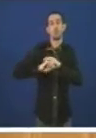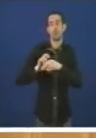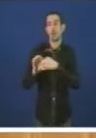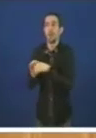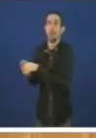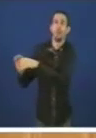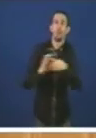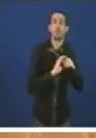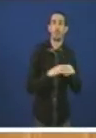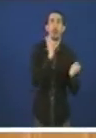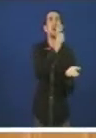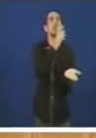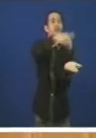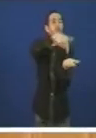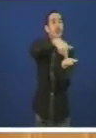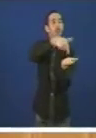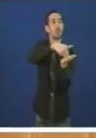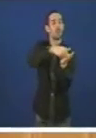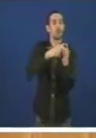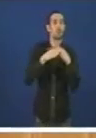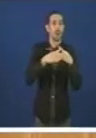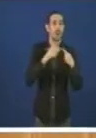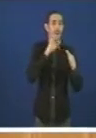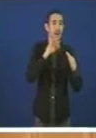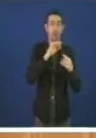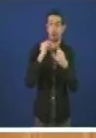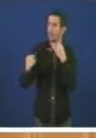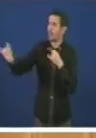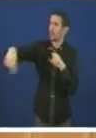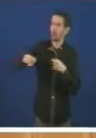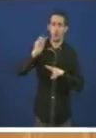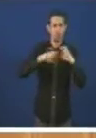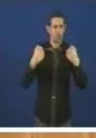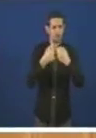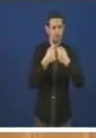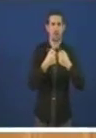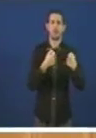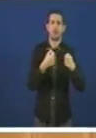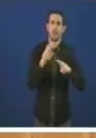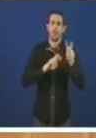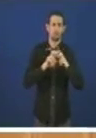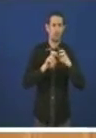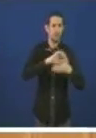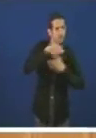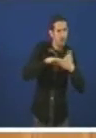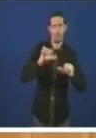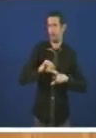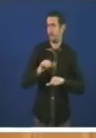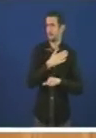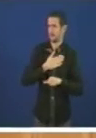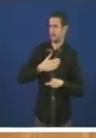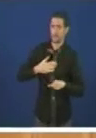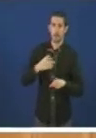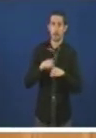reivindicacións do naval galego buscan buscan buscan confrontación a discordia coa finalidade dun desgaste político do